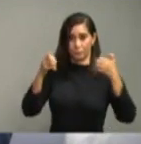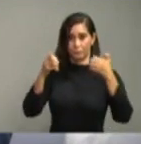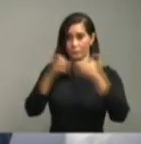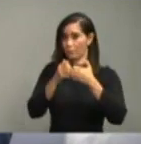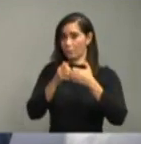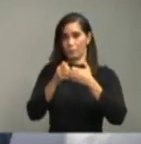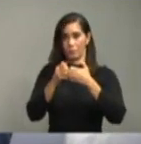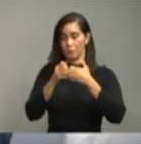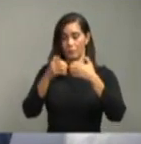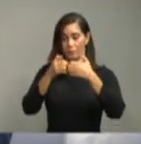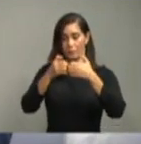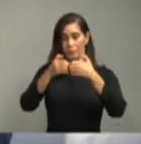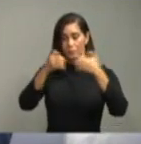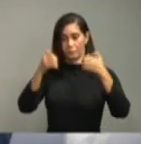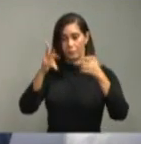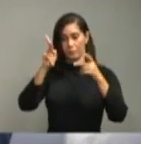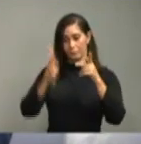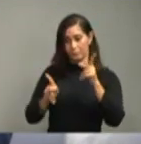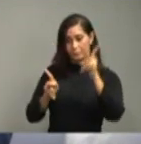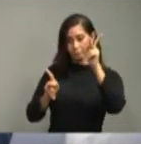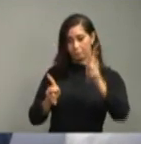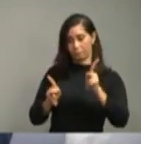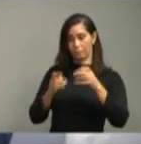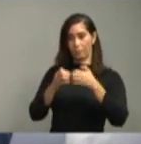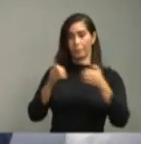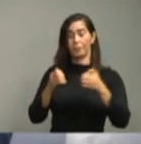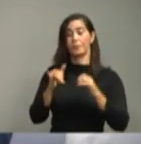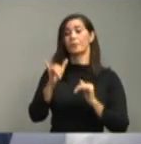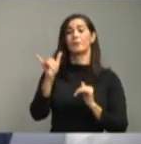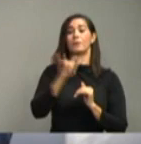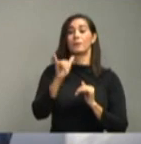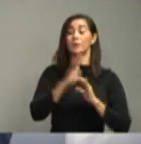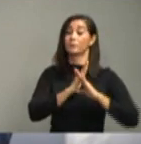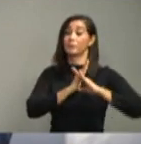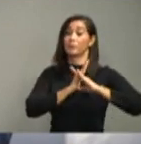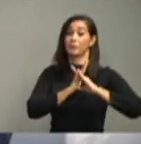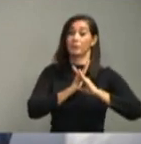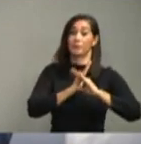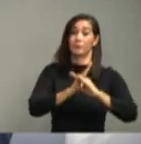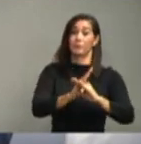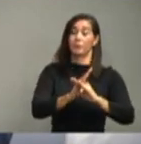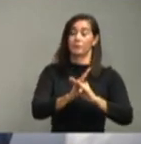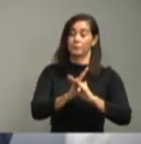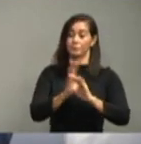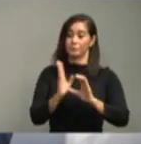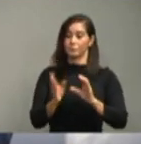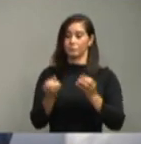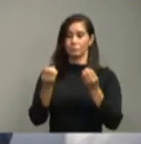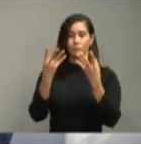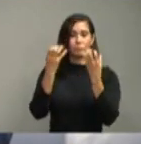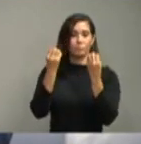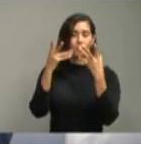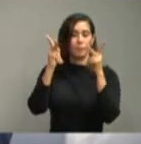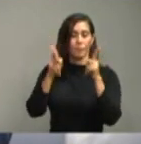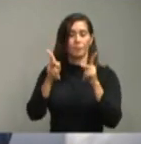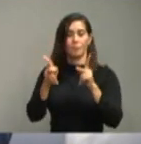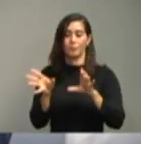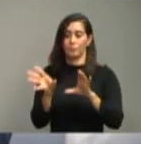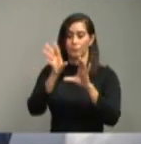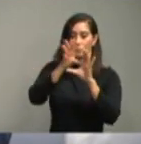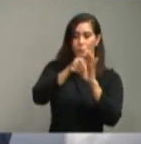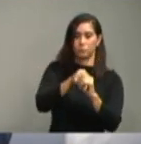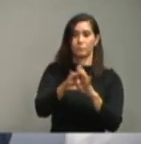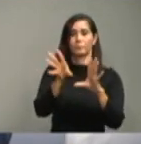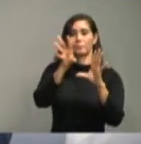al metro entre las personas, e igualmente evitar el ingreso masivo en estos centros